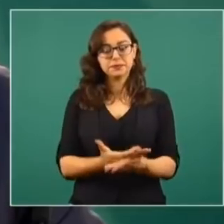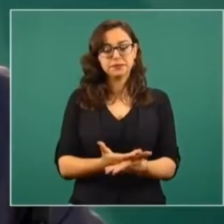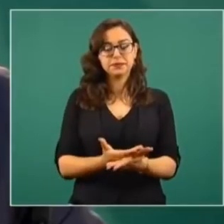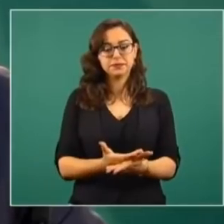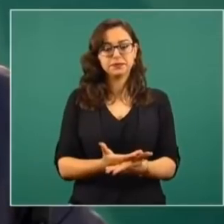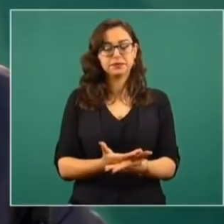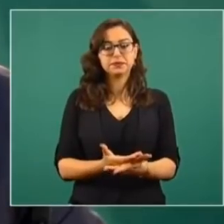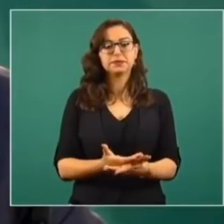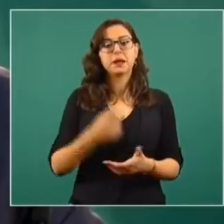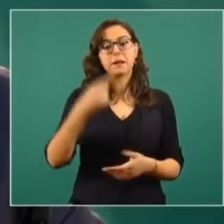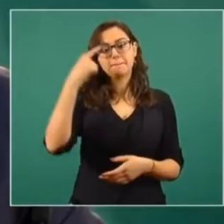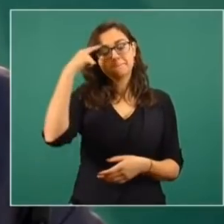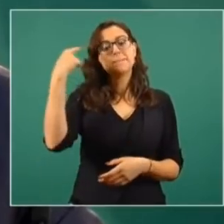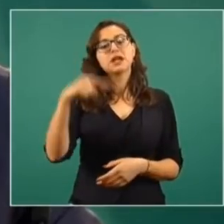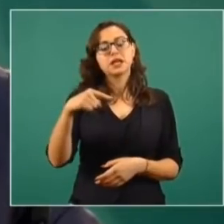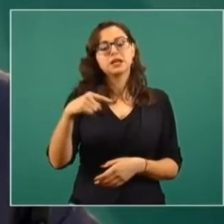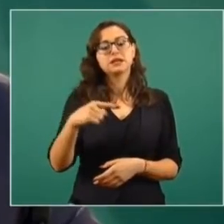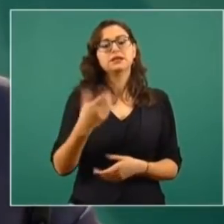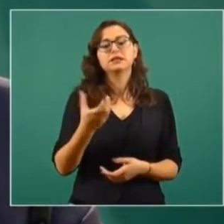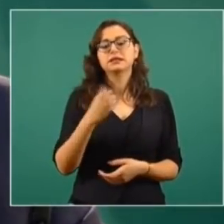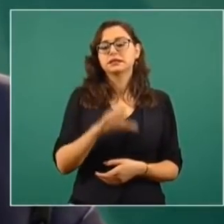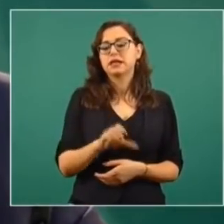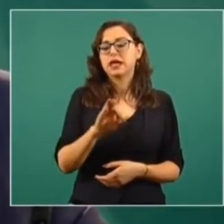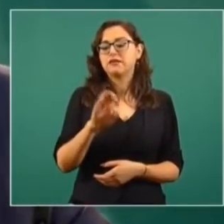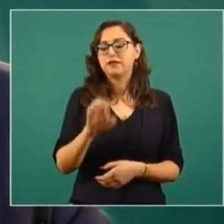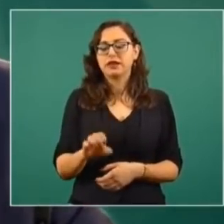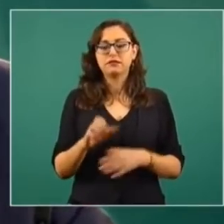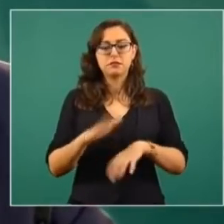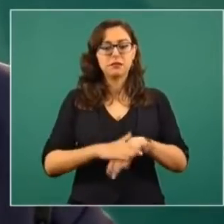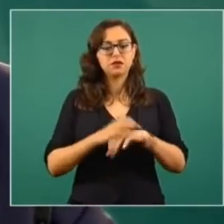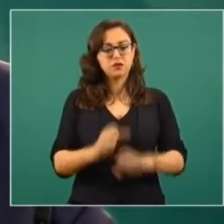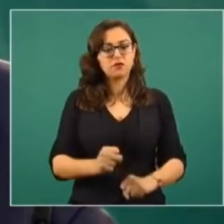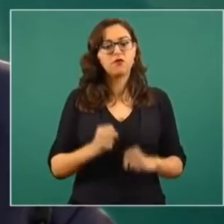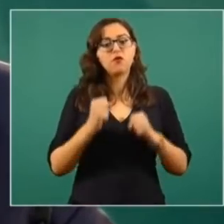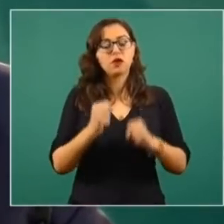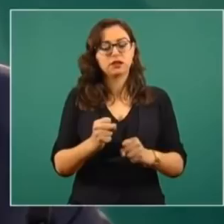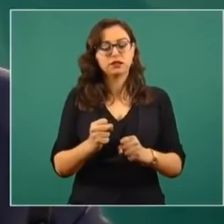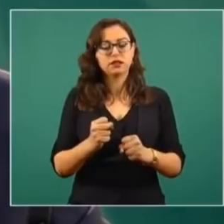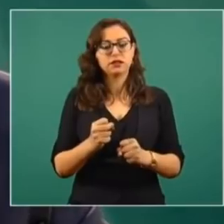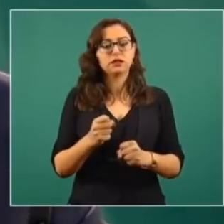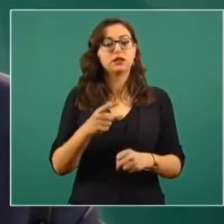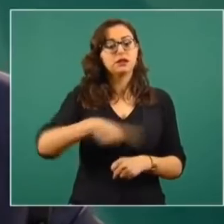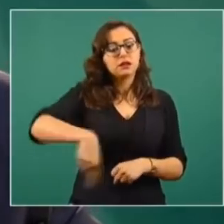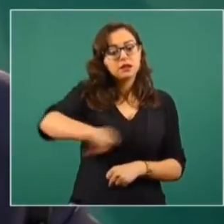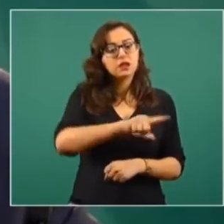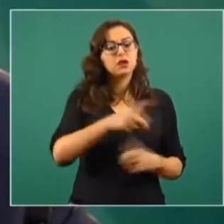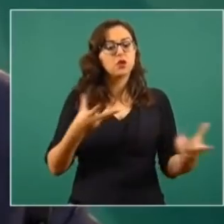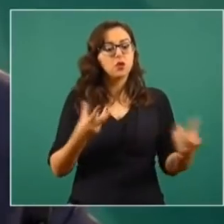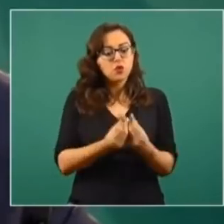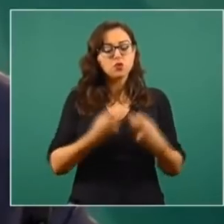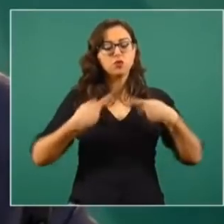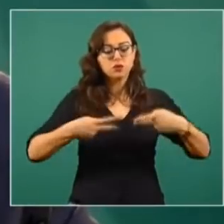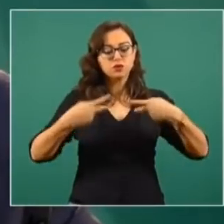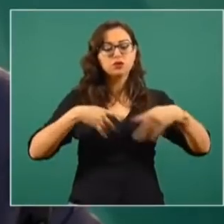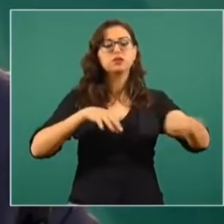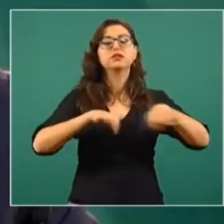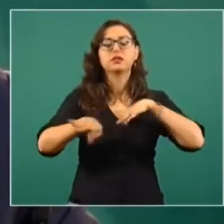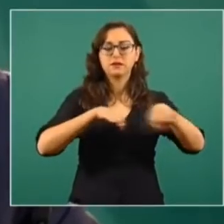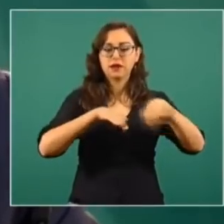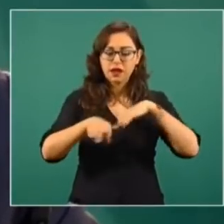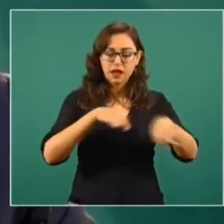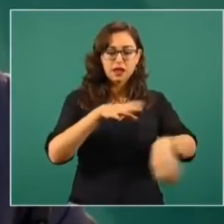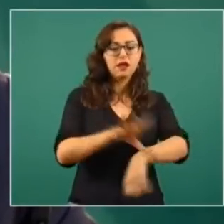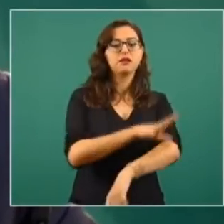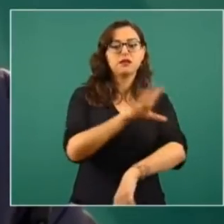fortalecer a la Comisión Federal de Electricidad con los trabajadores electricistas, con los trabajadores petroleros vamos a rescatar